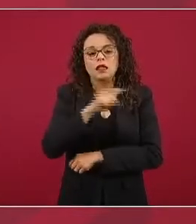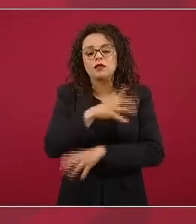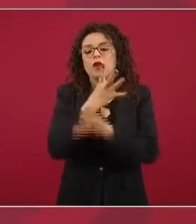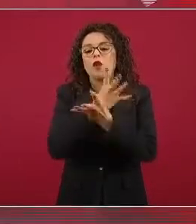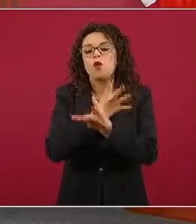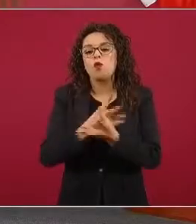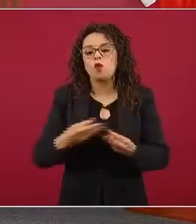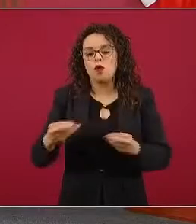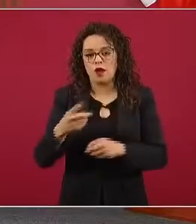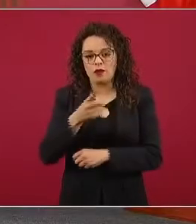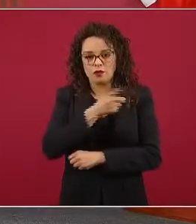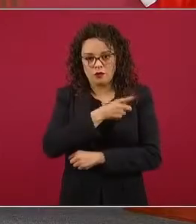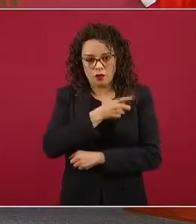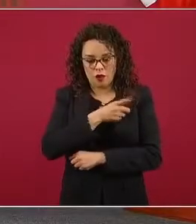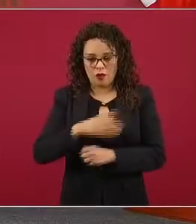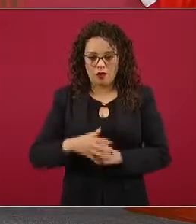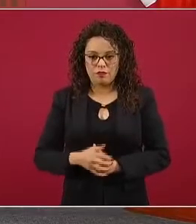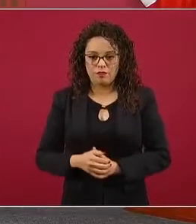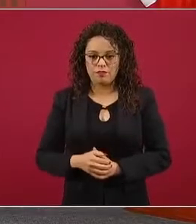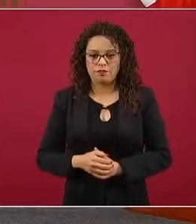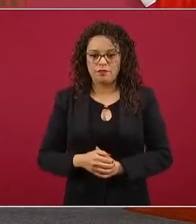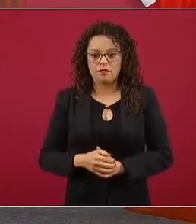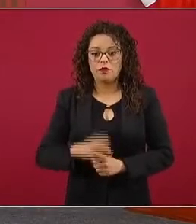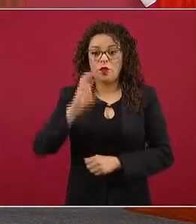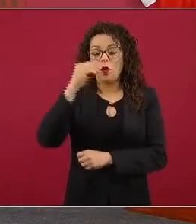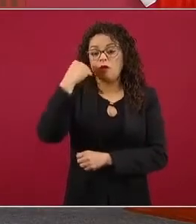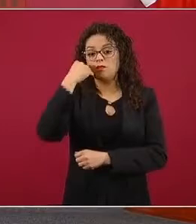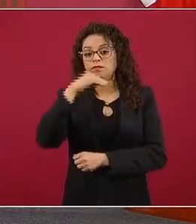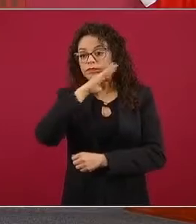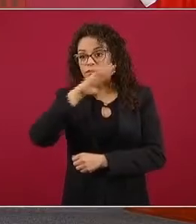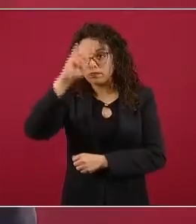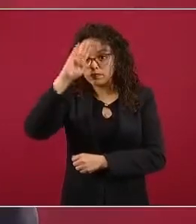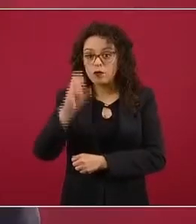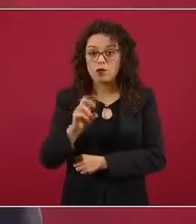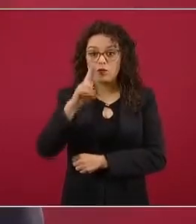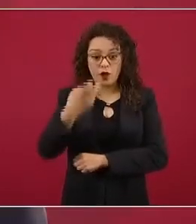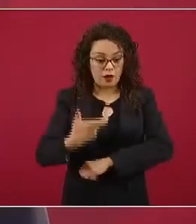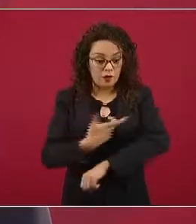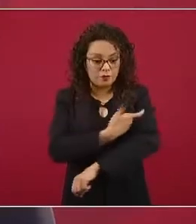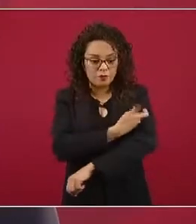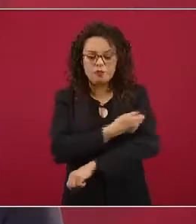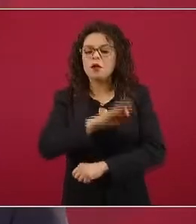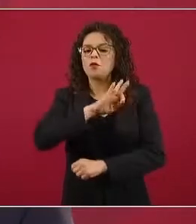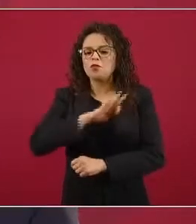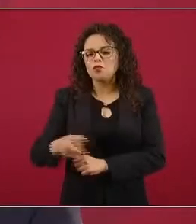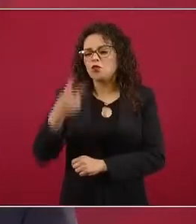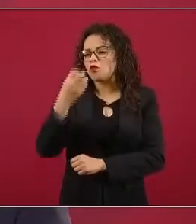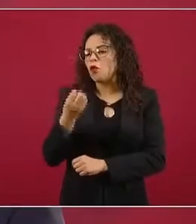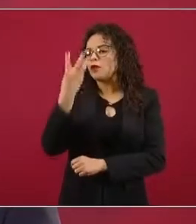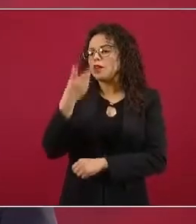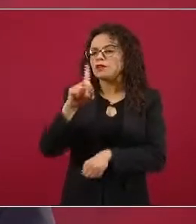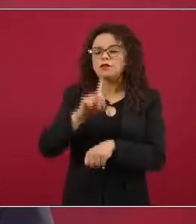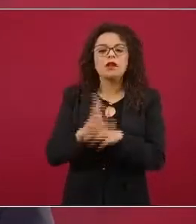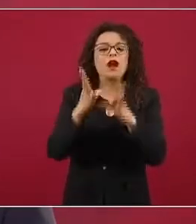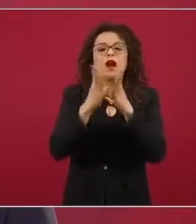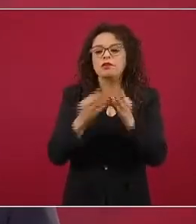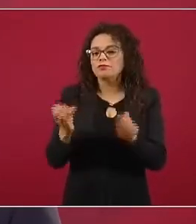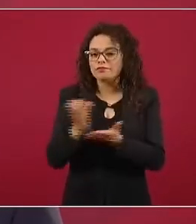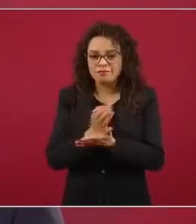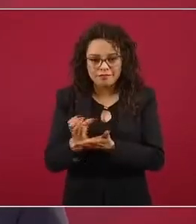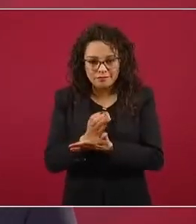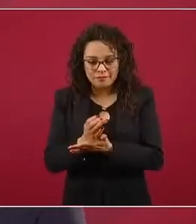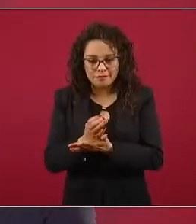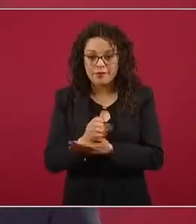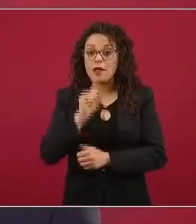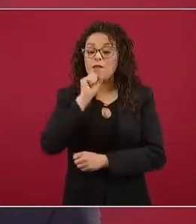causar la inyección de un producto, en dos o tres días se quita, etcétera. Incluso las reacciones alérgicas,